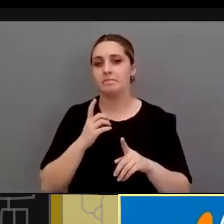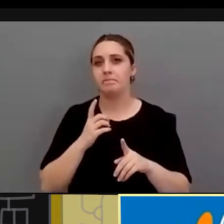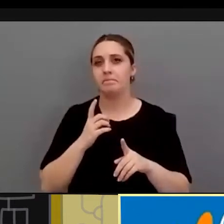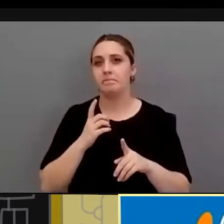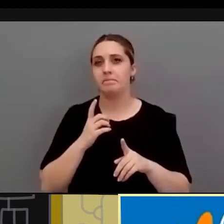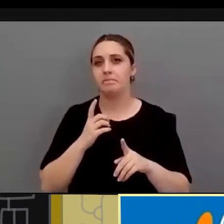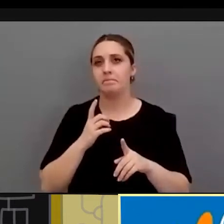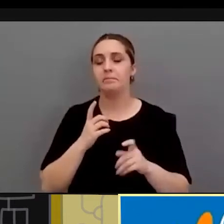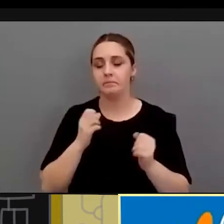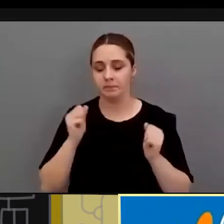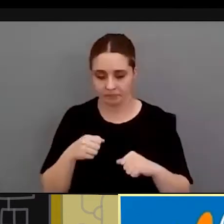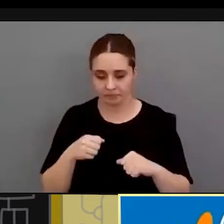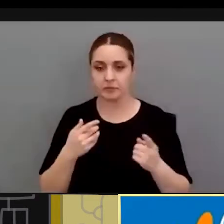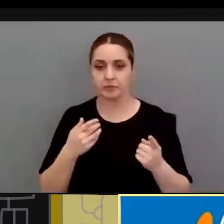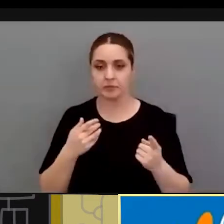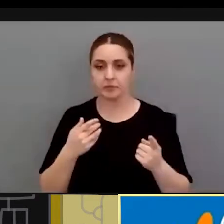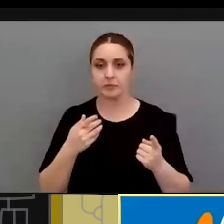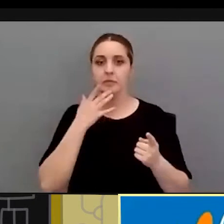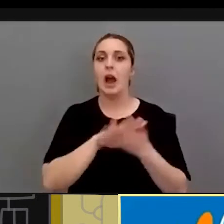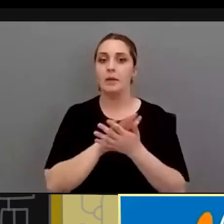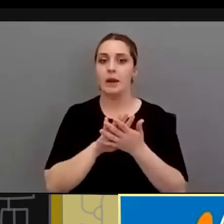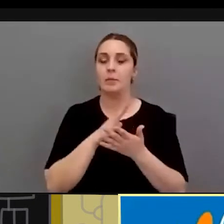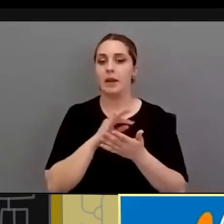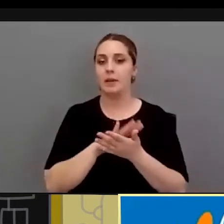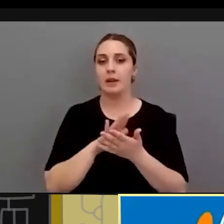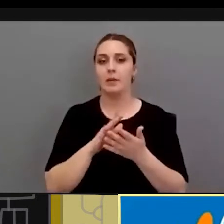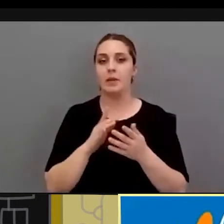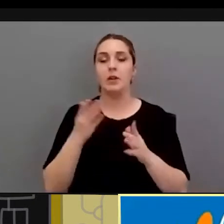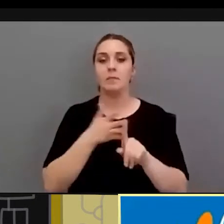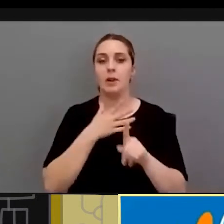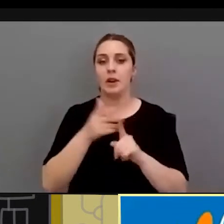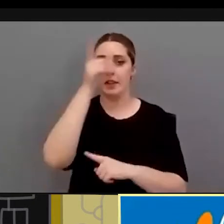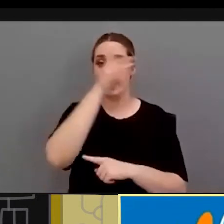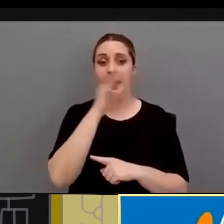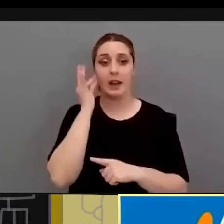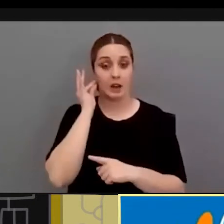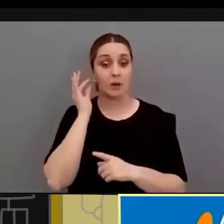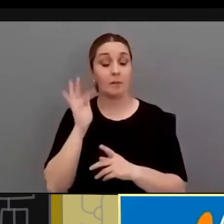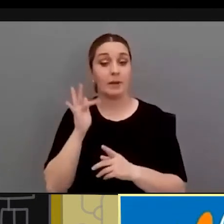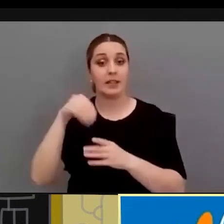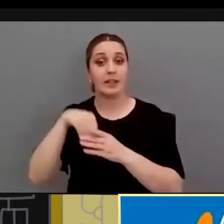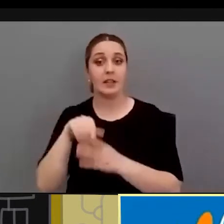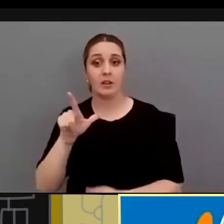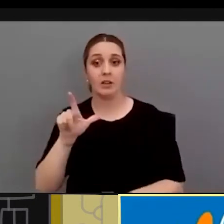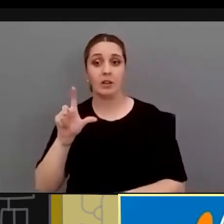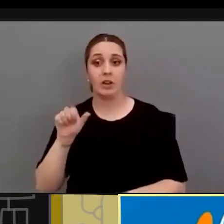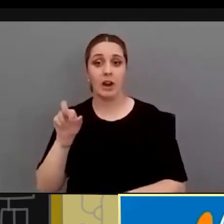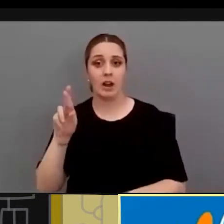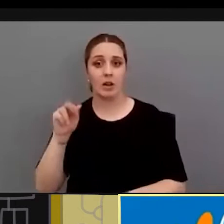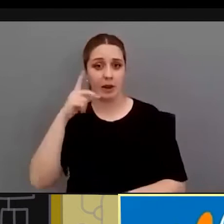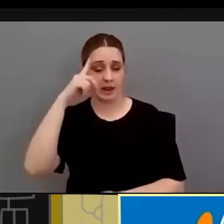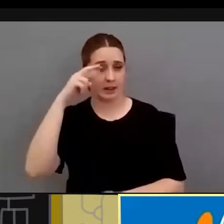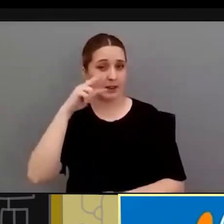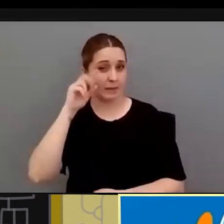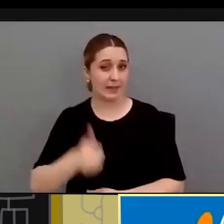definidos los de violencia obstétrica porque podríamos hablar de violencia de género y probablemente ahí Laura nos pueda aportar todavía más información